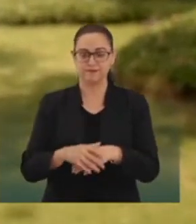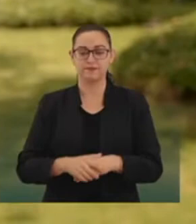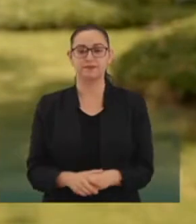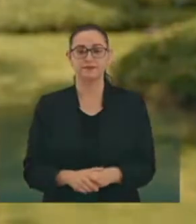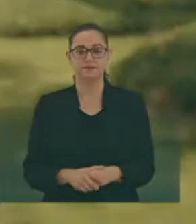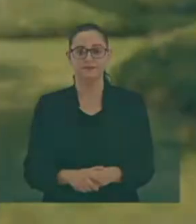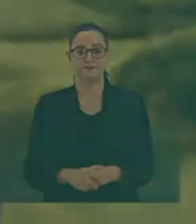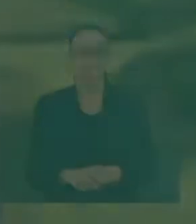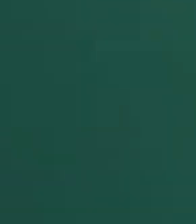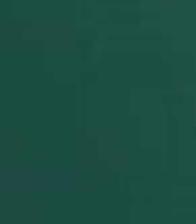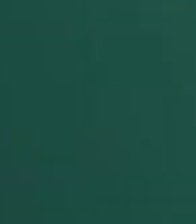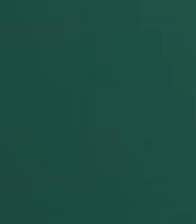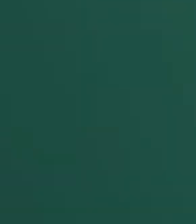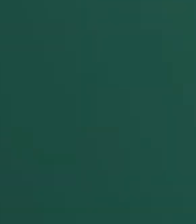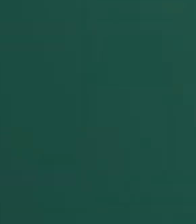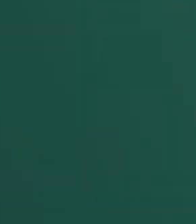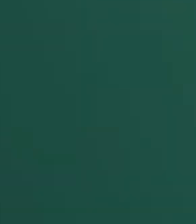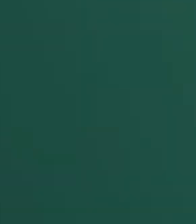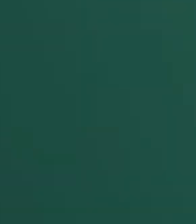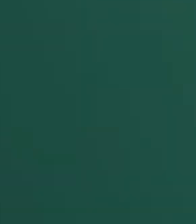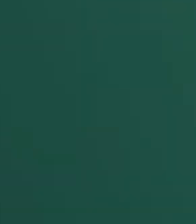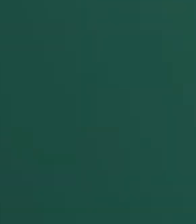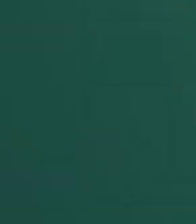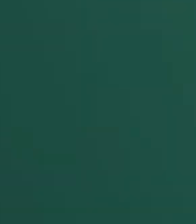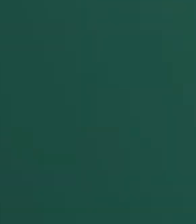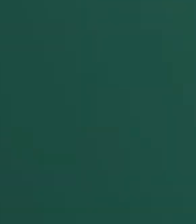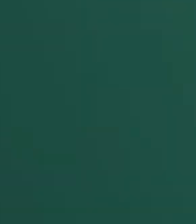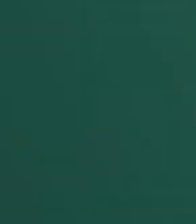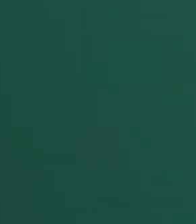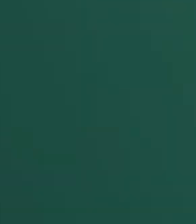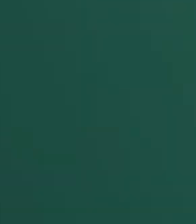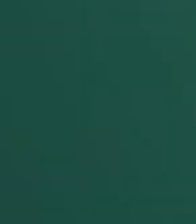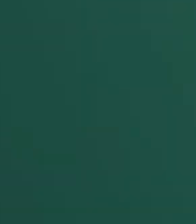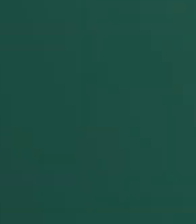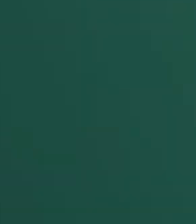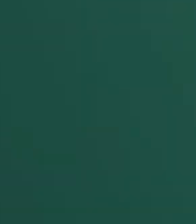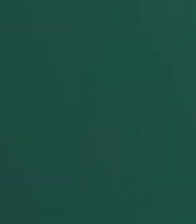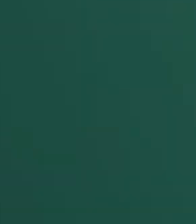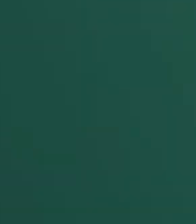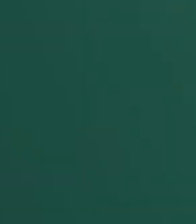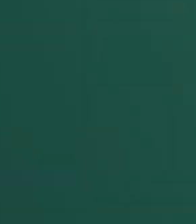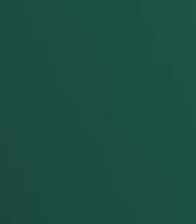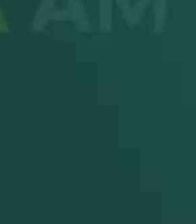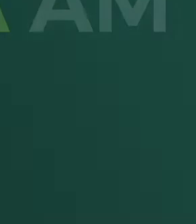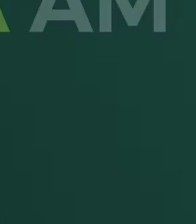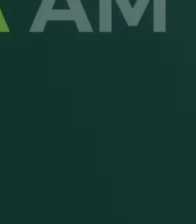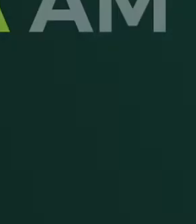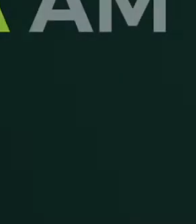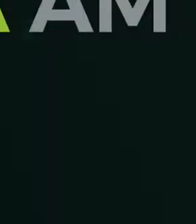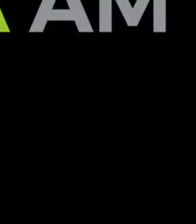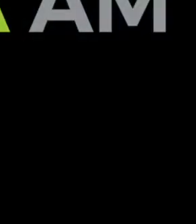palabras. Tercer informe Gobierno de México